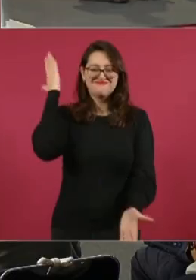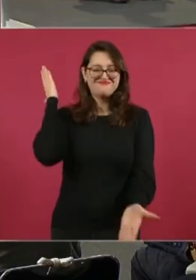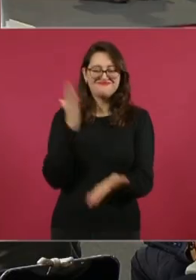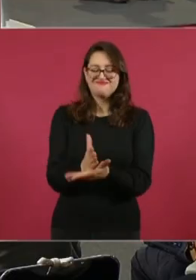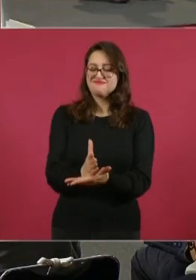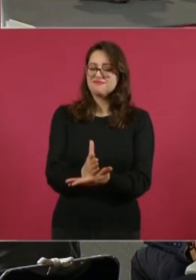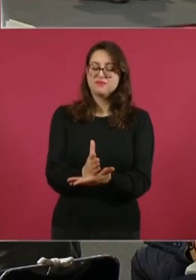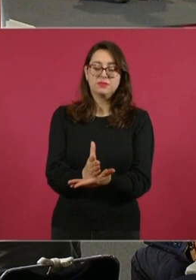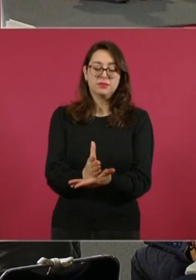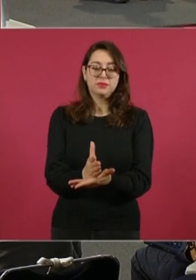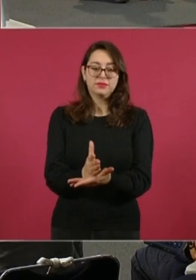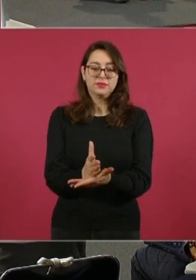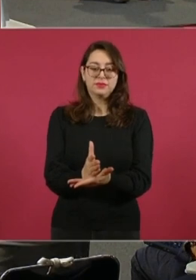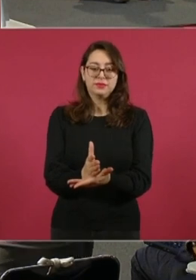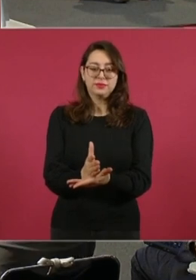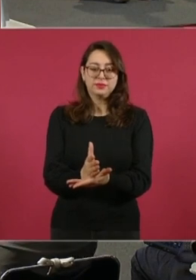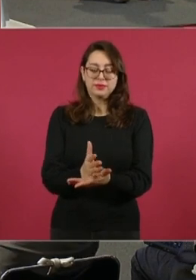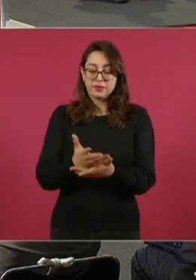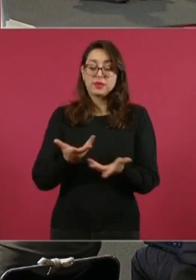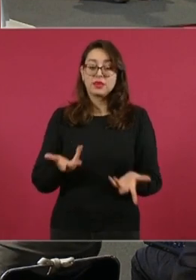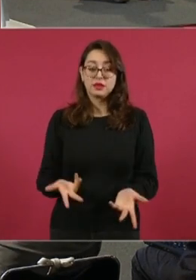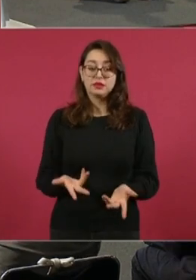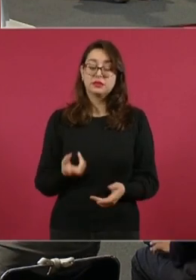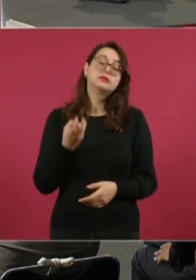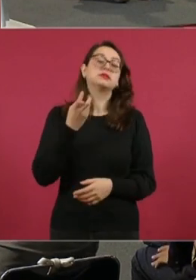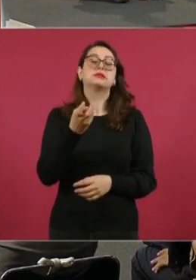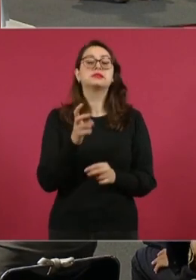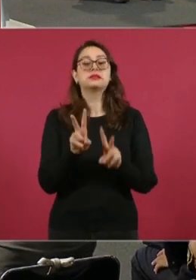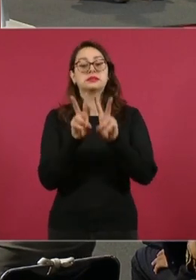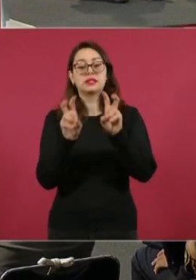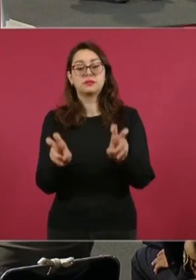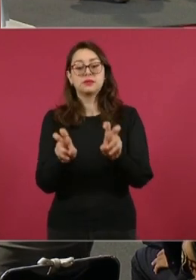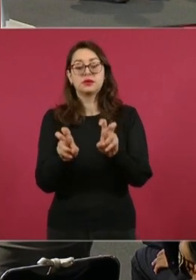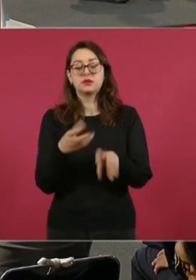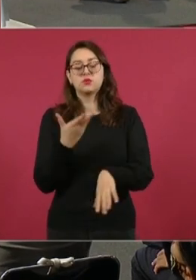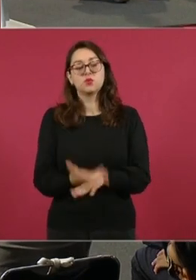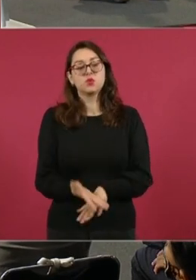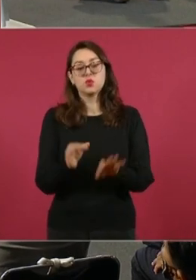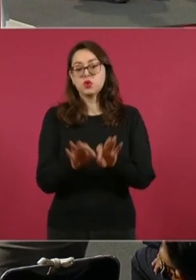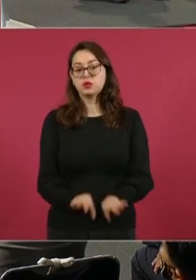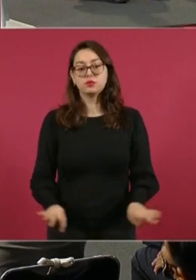Pero esto es muy importante, porque…